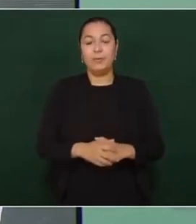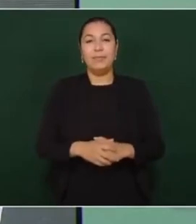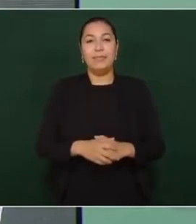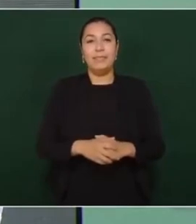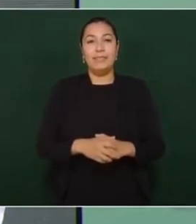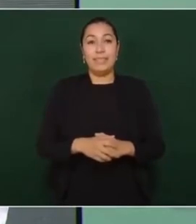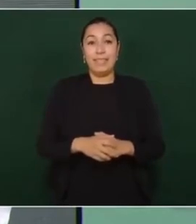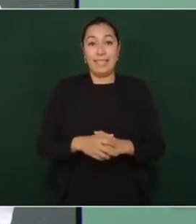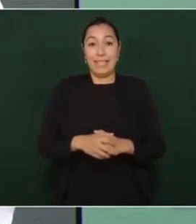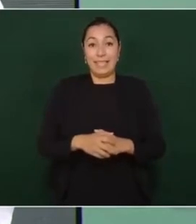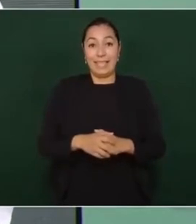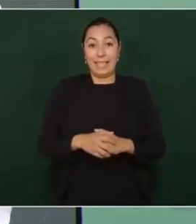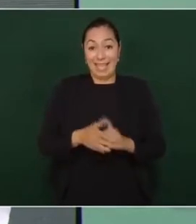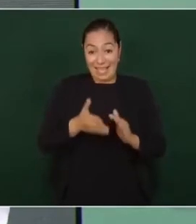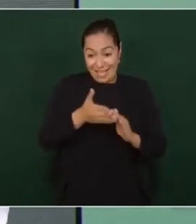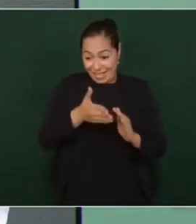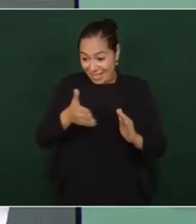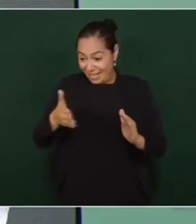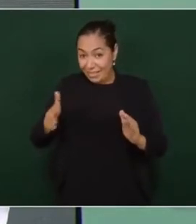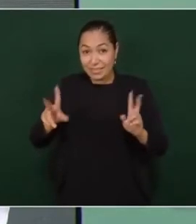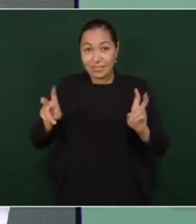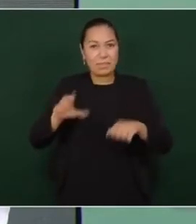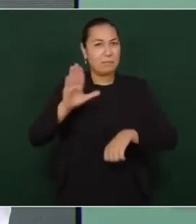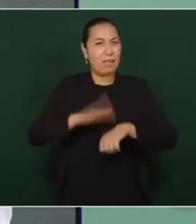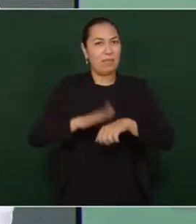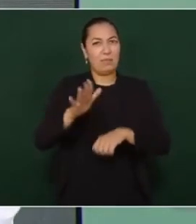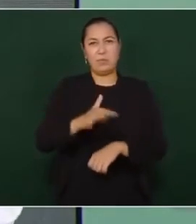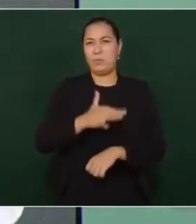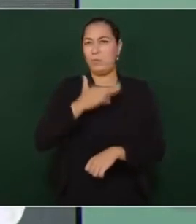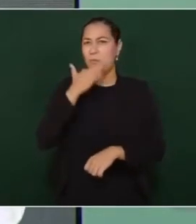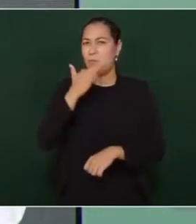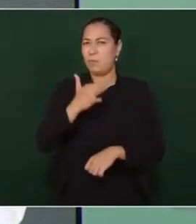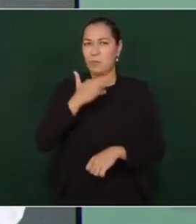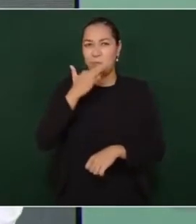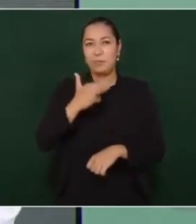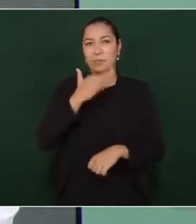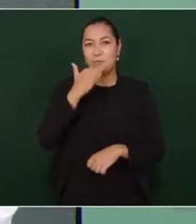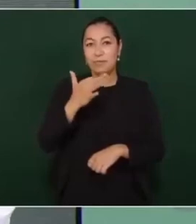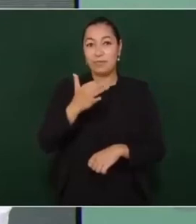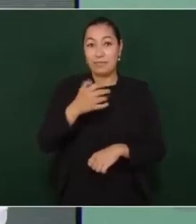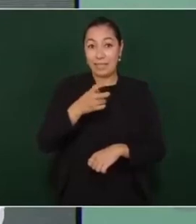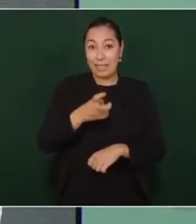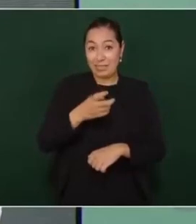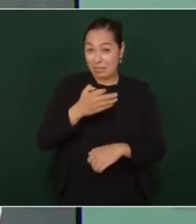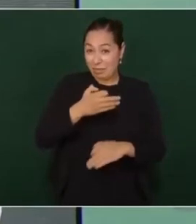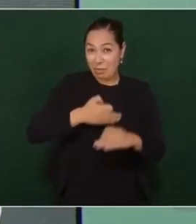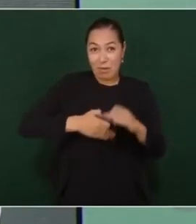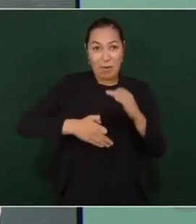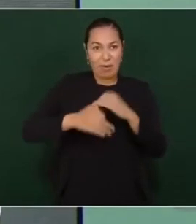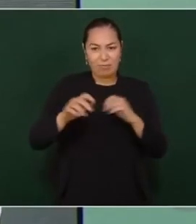de más corrupción en toda la historia de México.